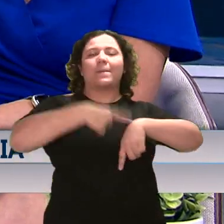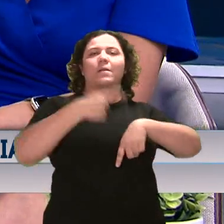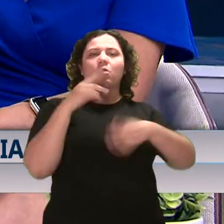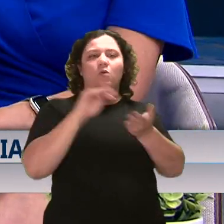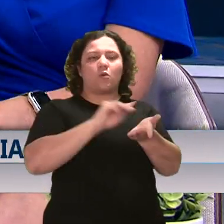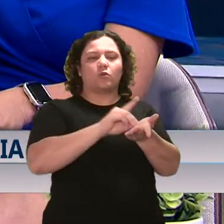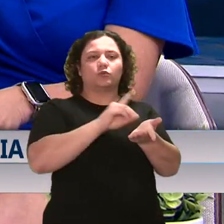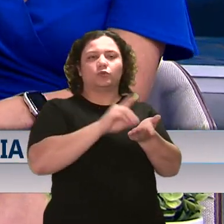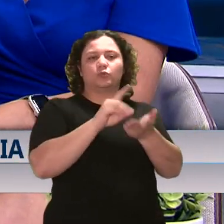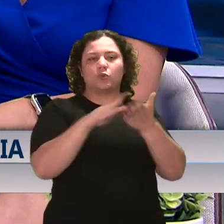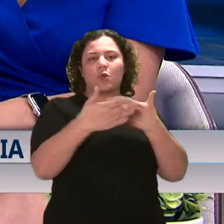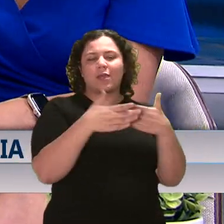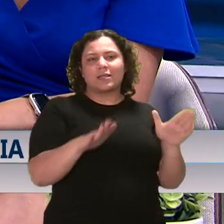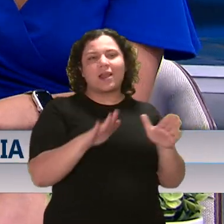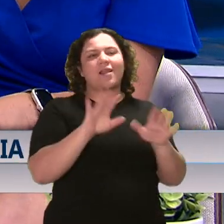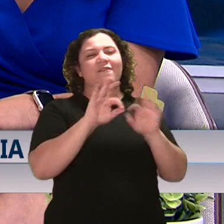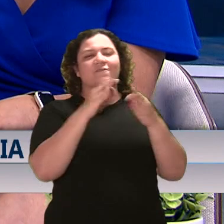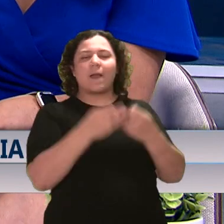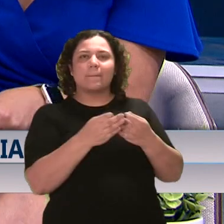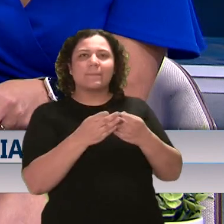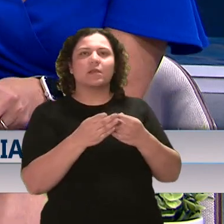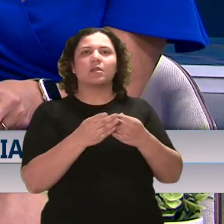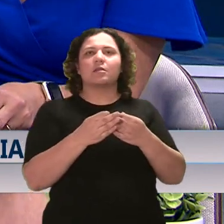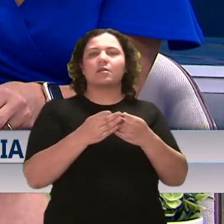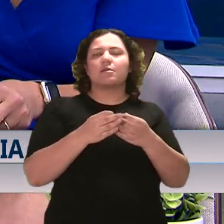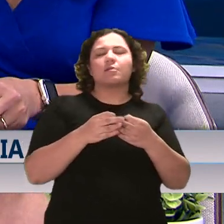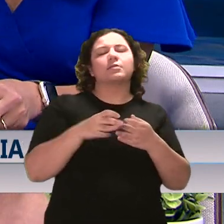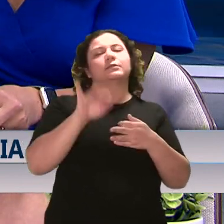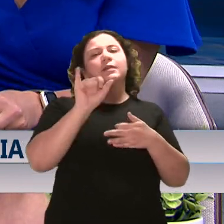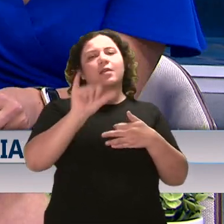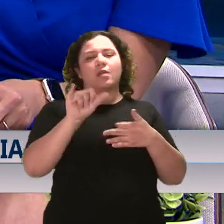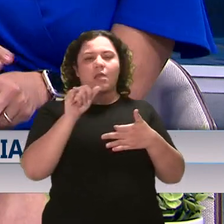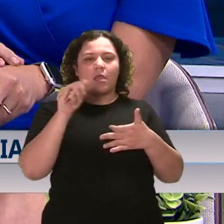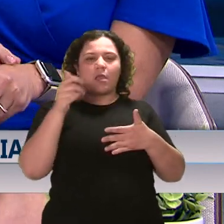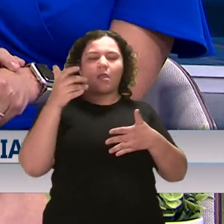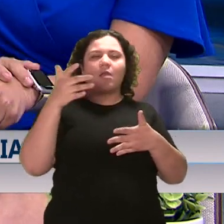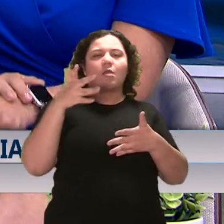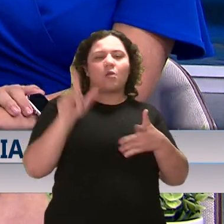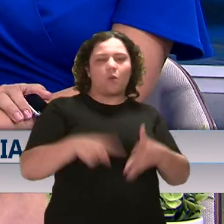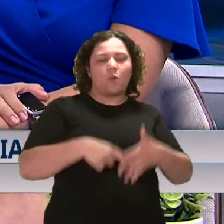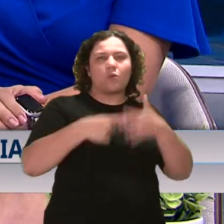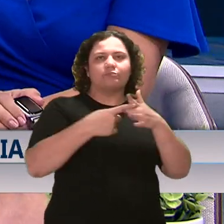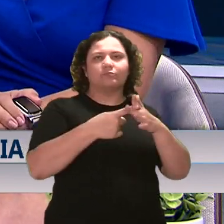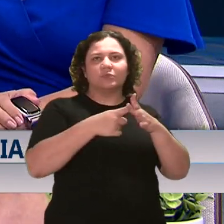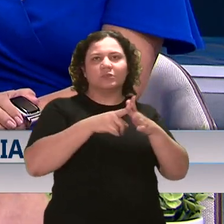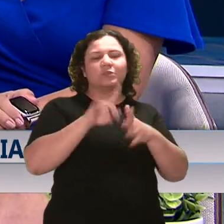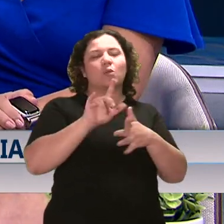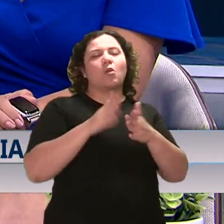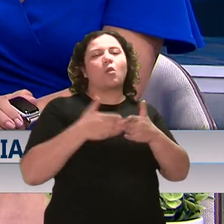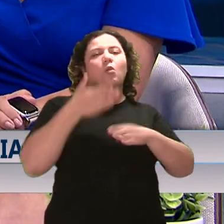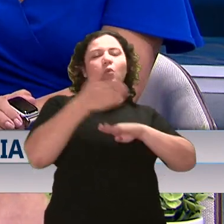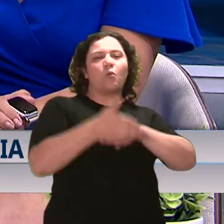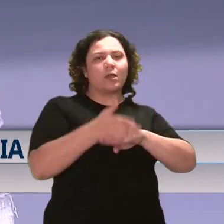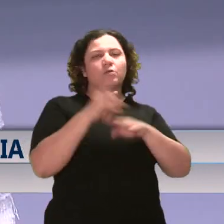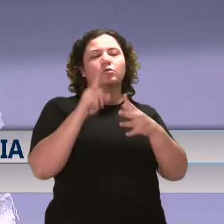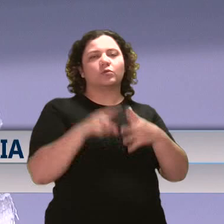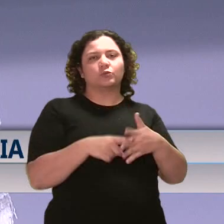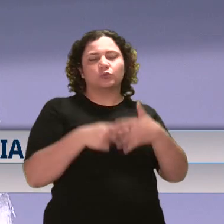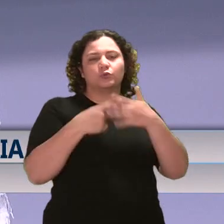generalistas, médicos de familia de cabecera que intervienen, ahí entonces entra también el especialista en salud conductual.